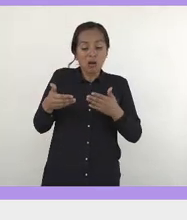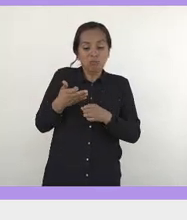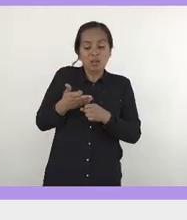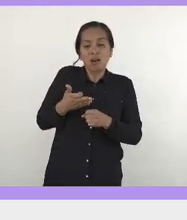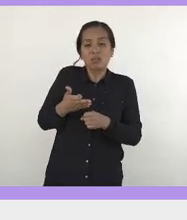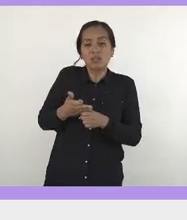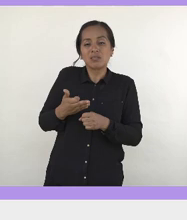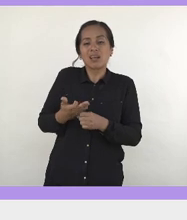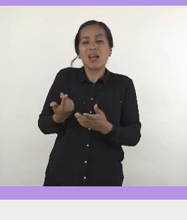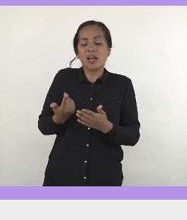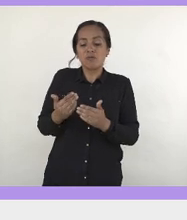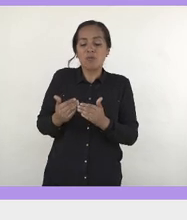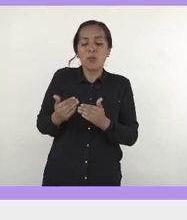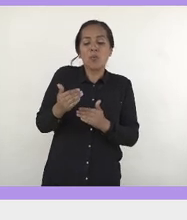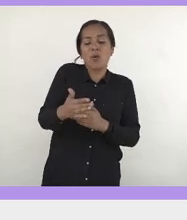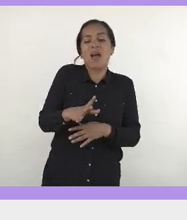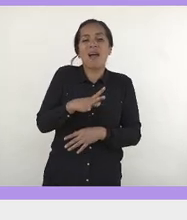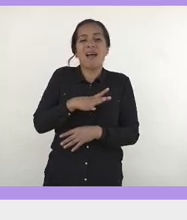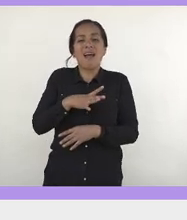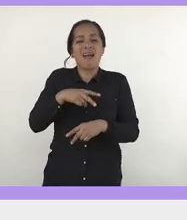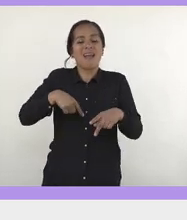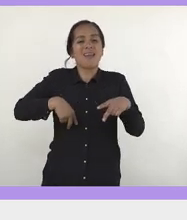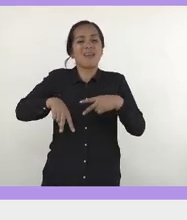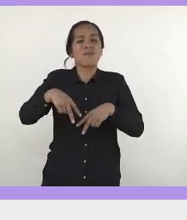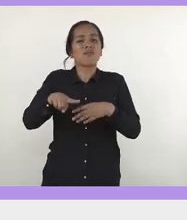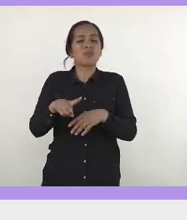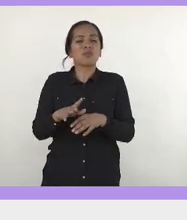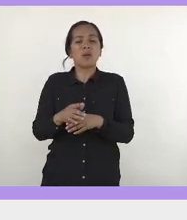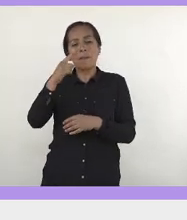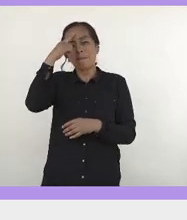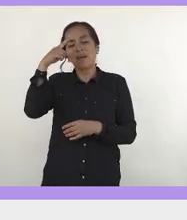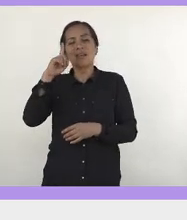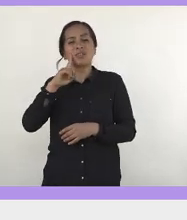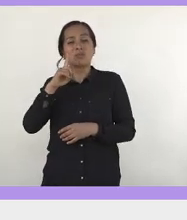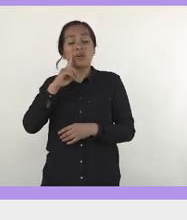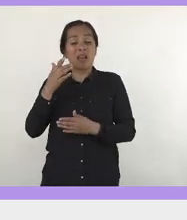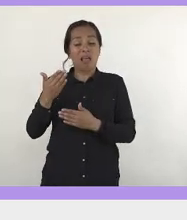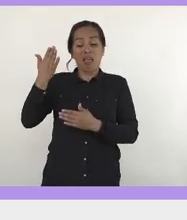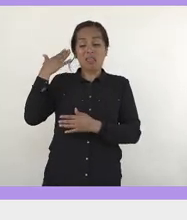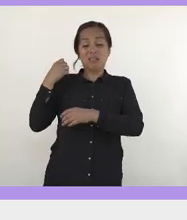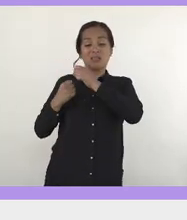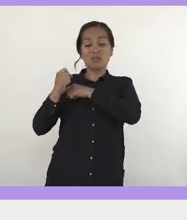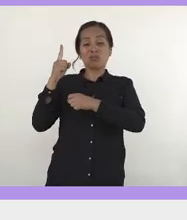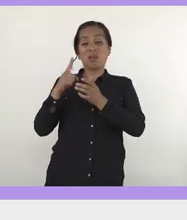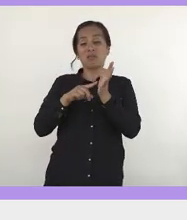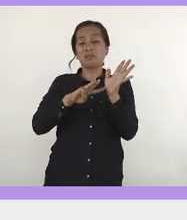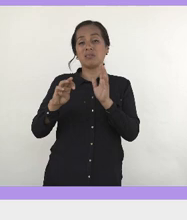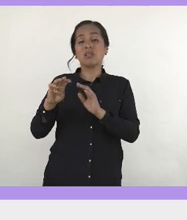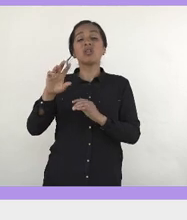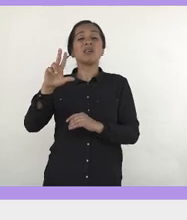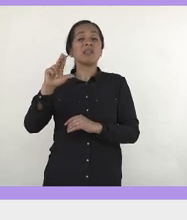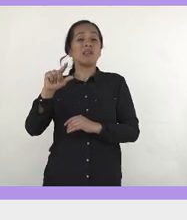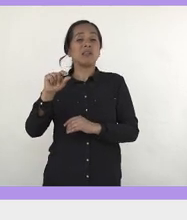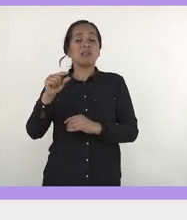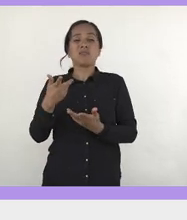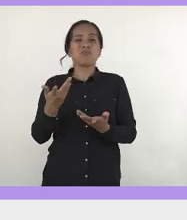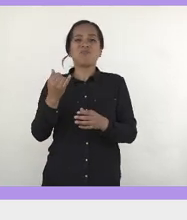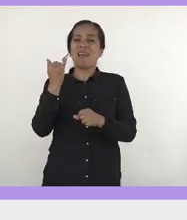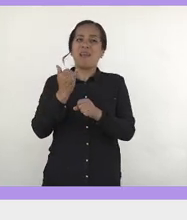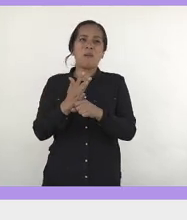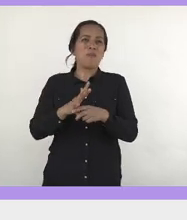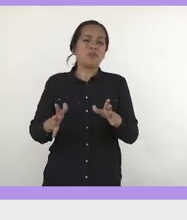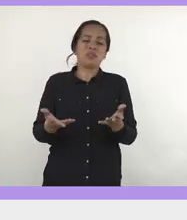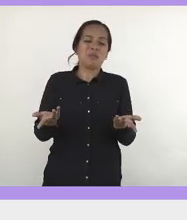avances para las mujeres, que hace unas décadas, como les dije, en los 70, era imposible pensar que hubiese un